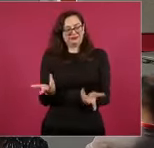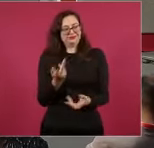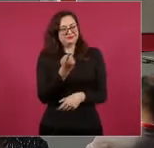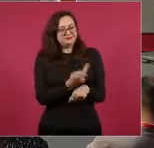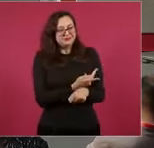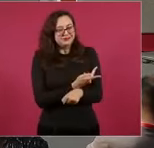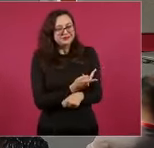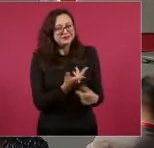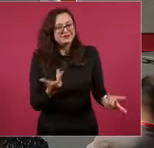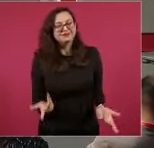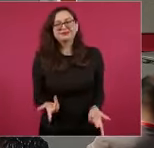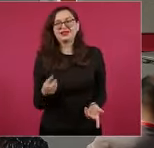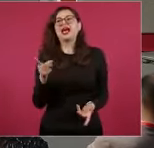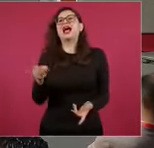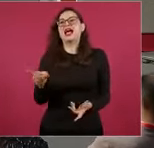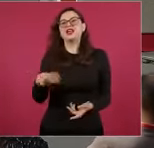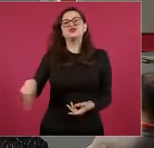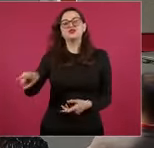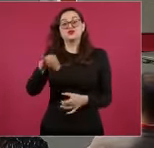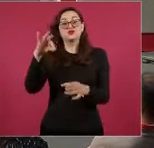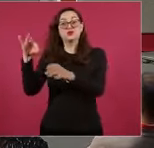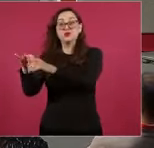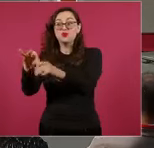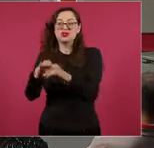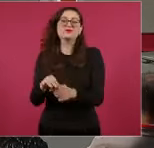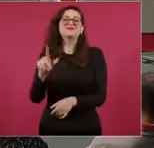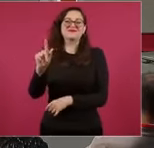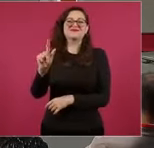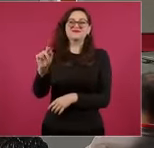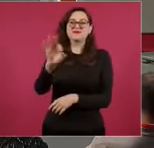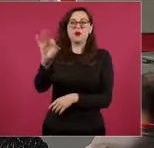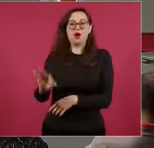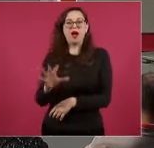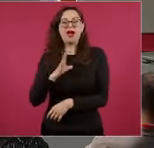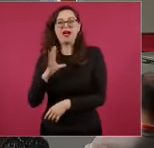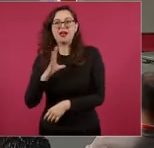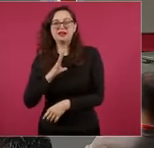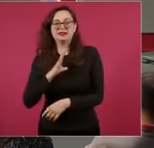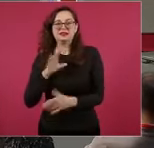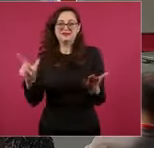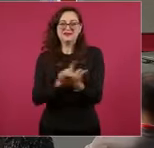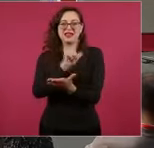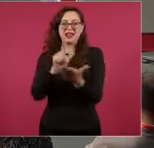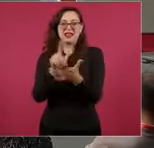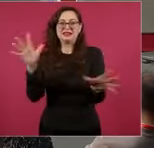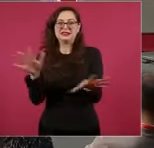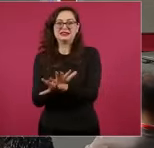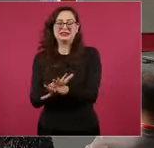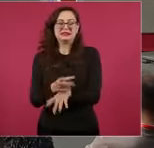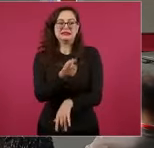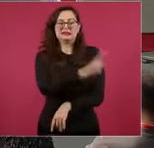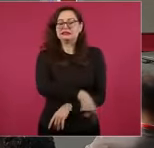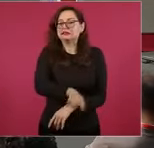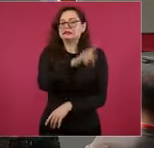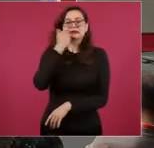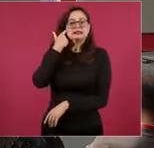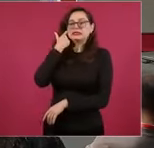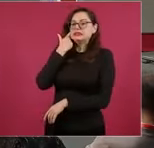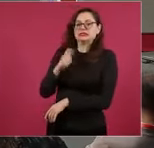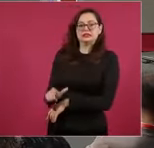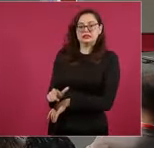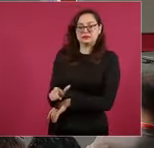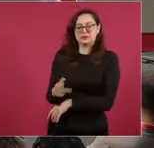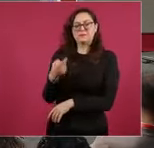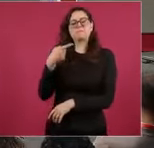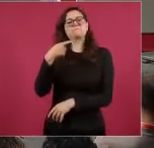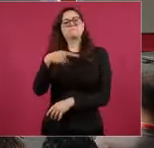aprobar la reforma al Poder Judicial. Entonces, vamos ahora, adelante, a recordar qué dice nuestra